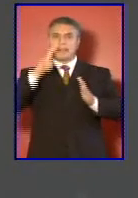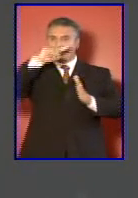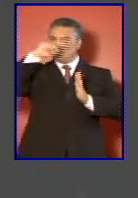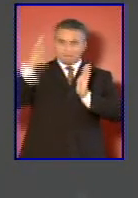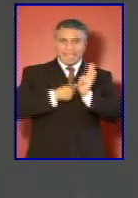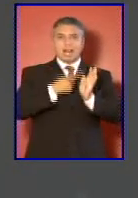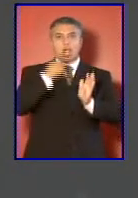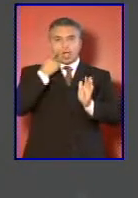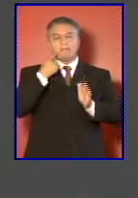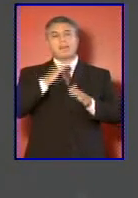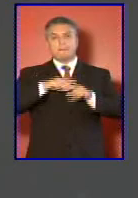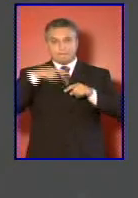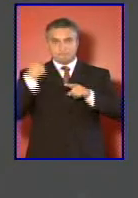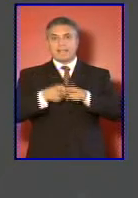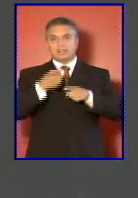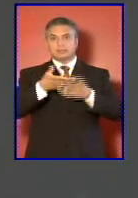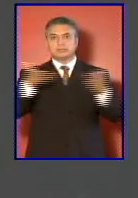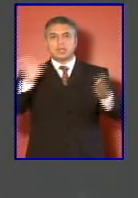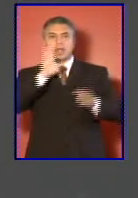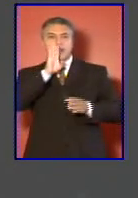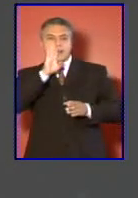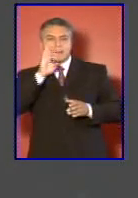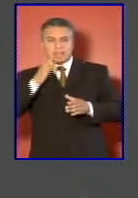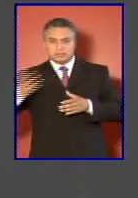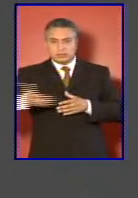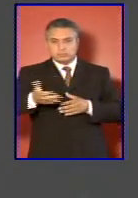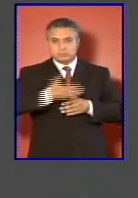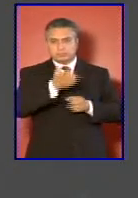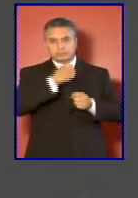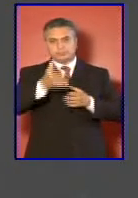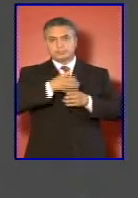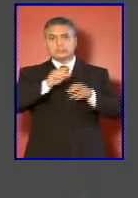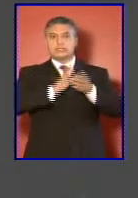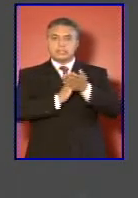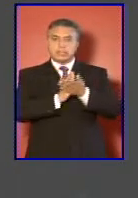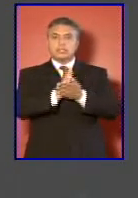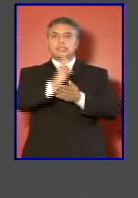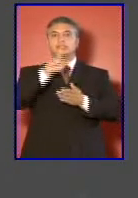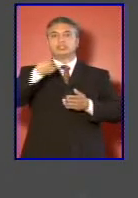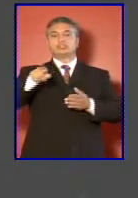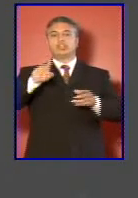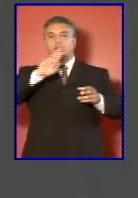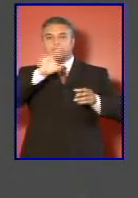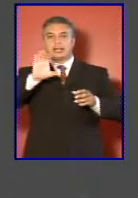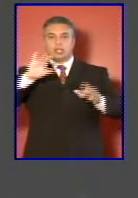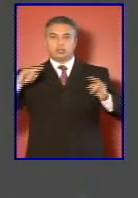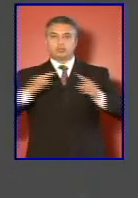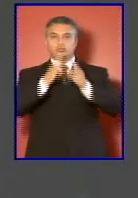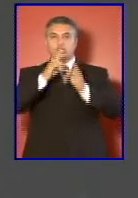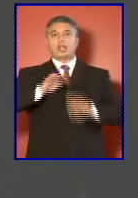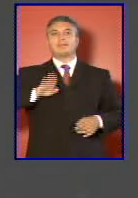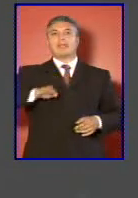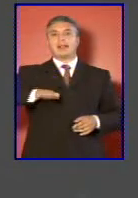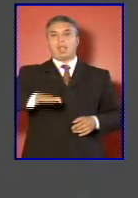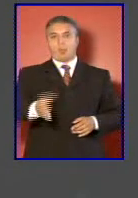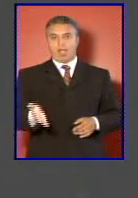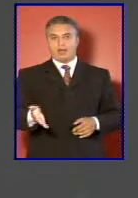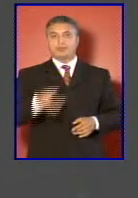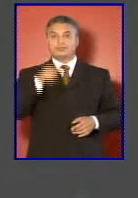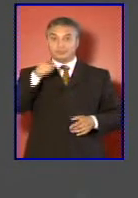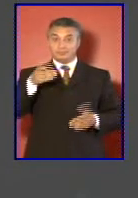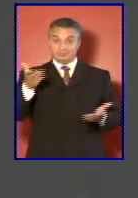efectivos básicamente de la limpieza de escombro y el inicio de la reconstrucción en Talcahuano Talcahuano ciudad